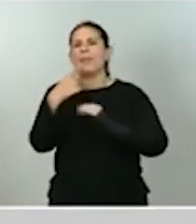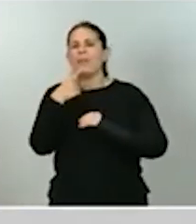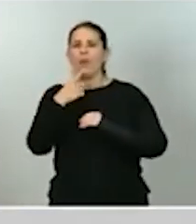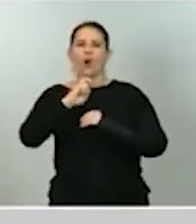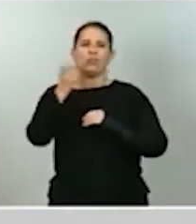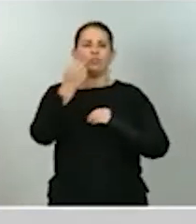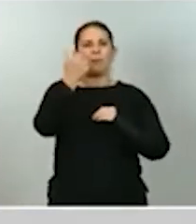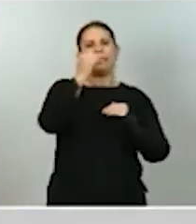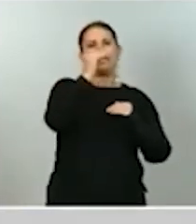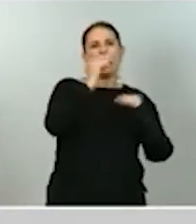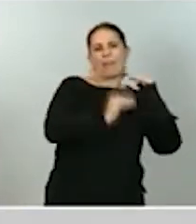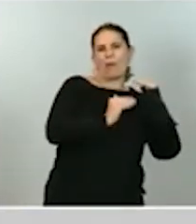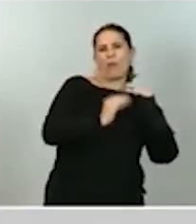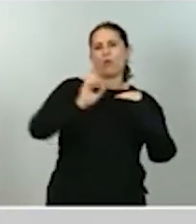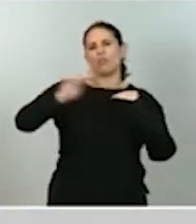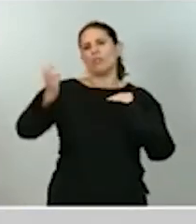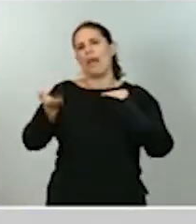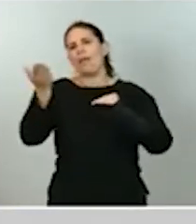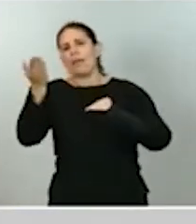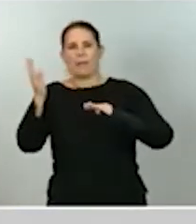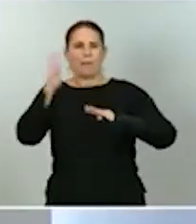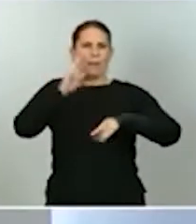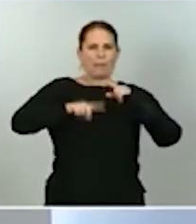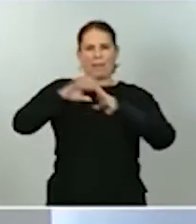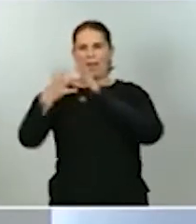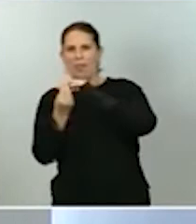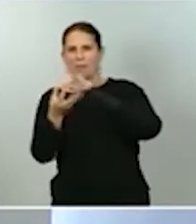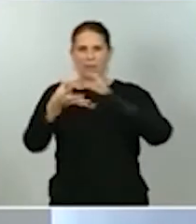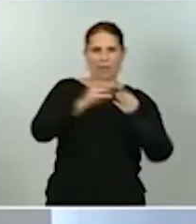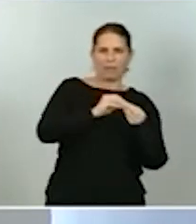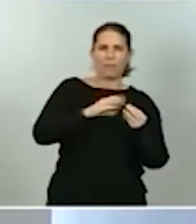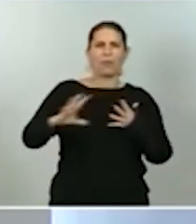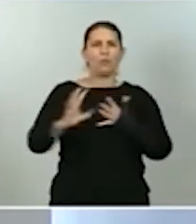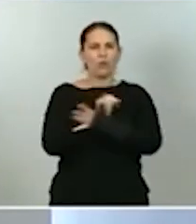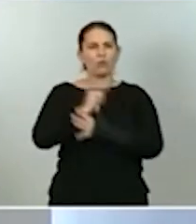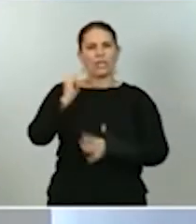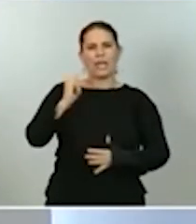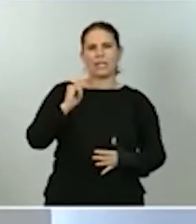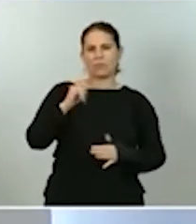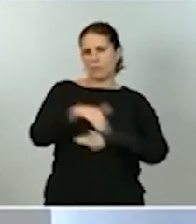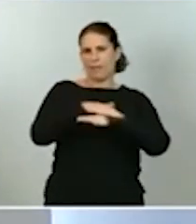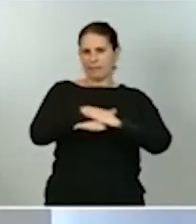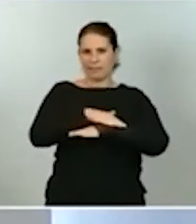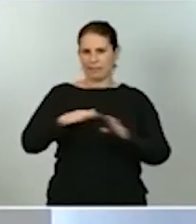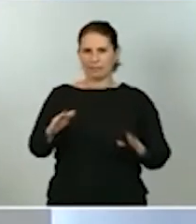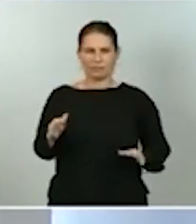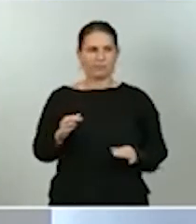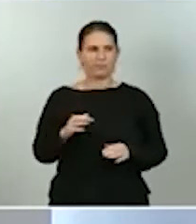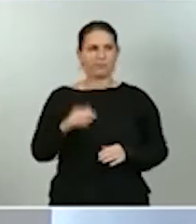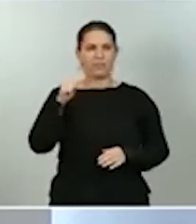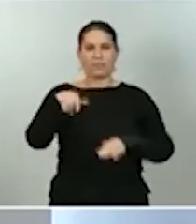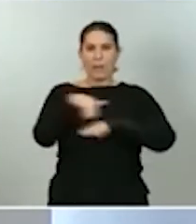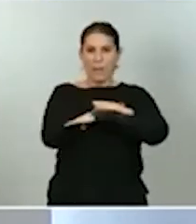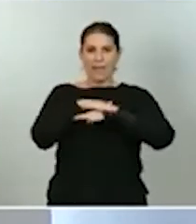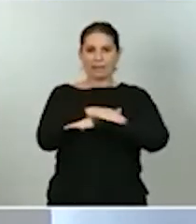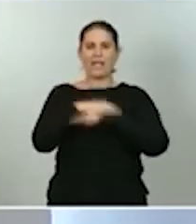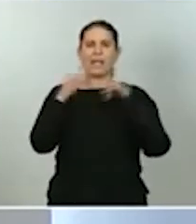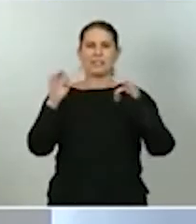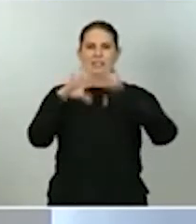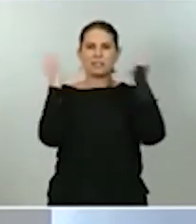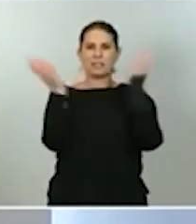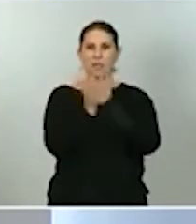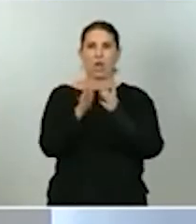parten de una hipótesis central en la que el contexto internacional estaría